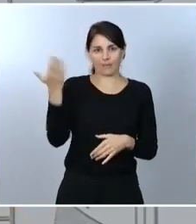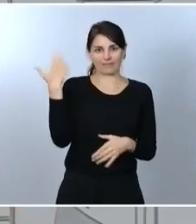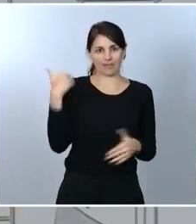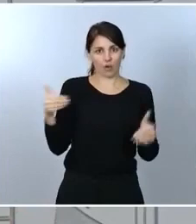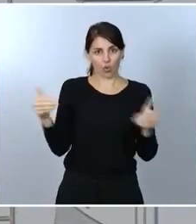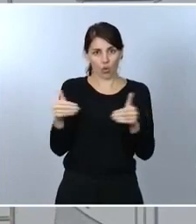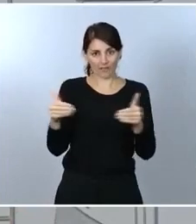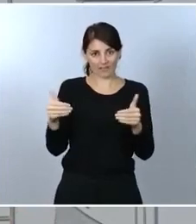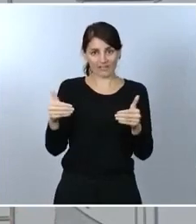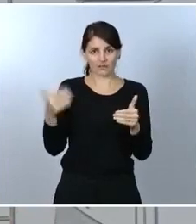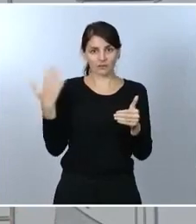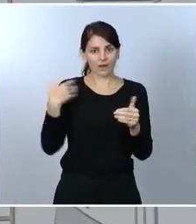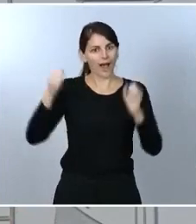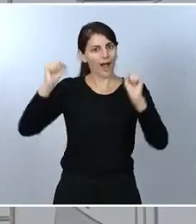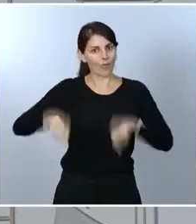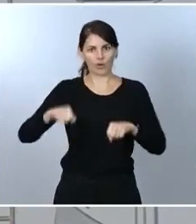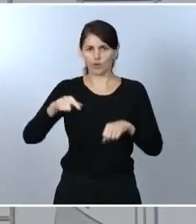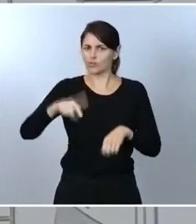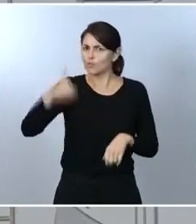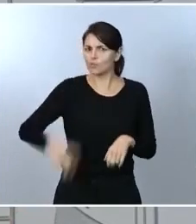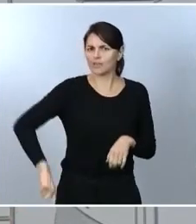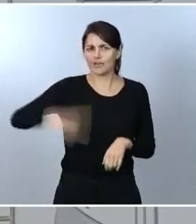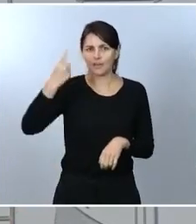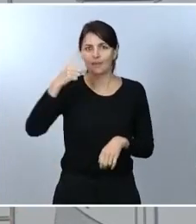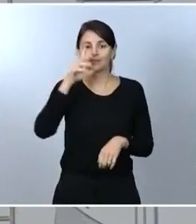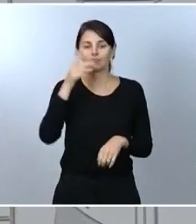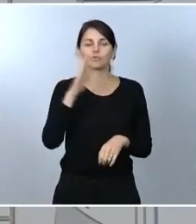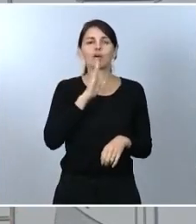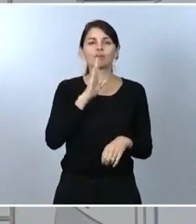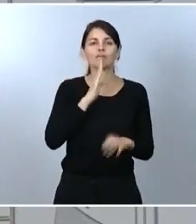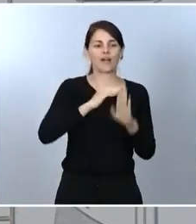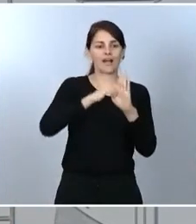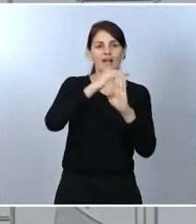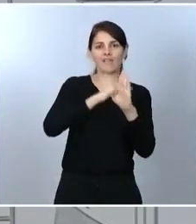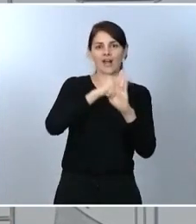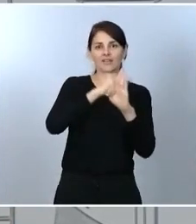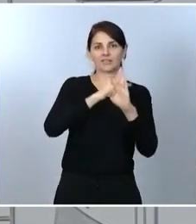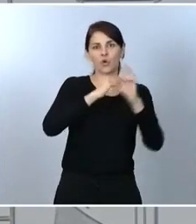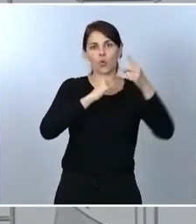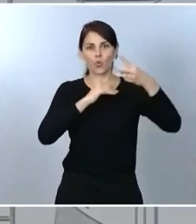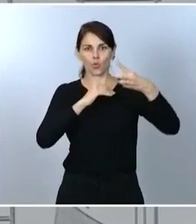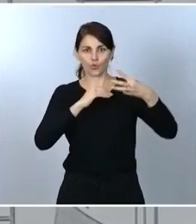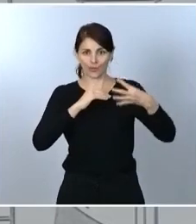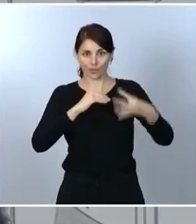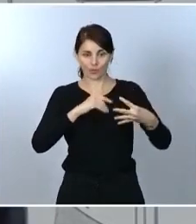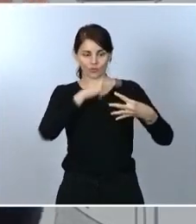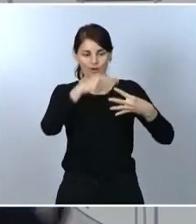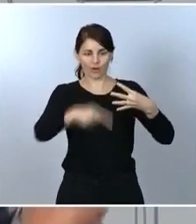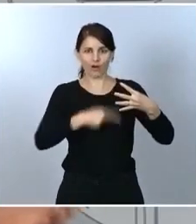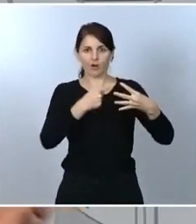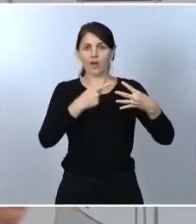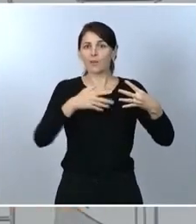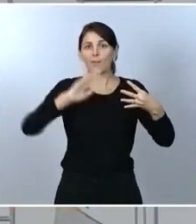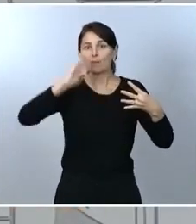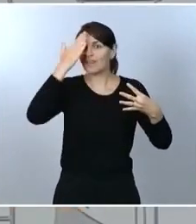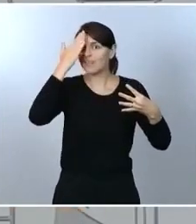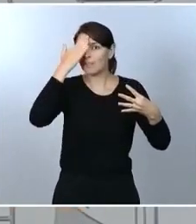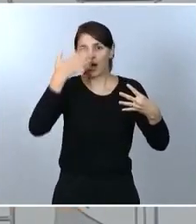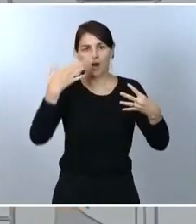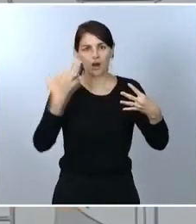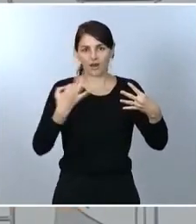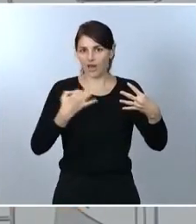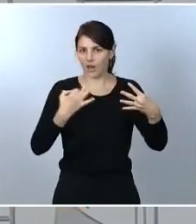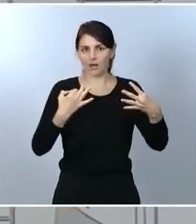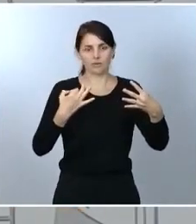en función de una serie de indicadores, el principal, la incidencia acumulada por cada 100.000 habitantes hasta 25, de